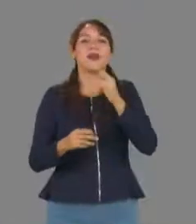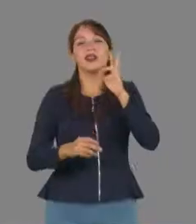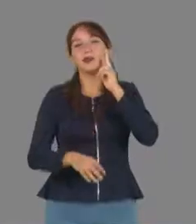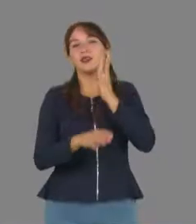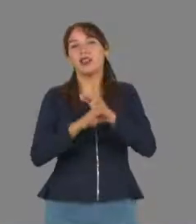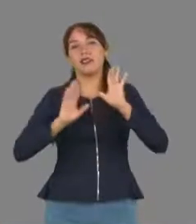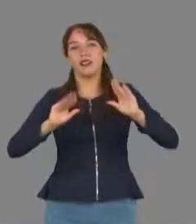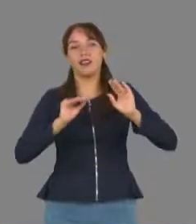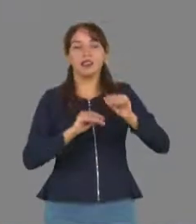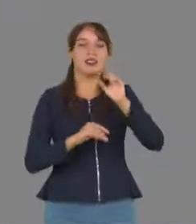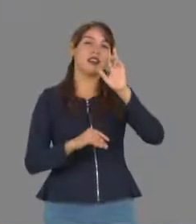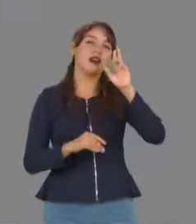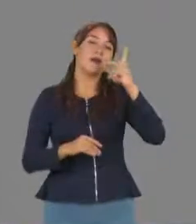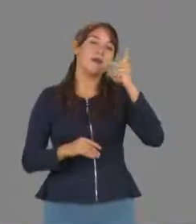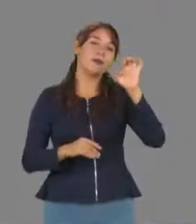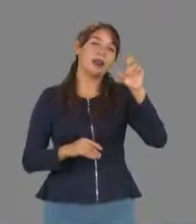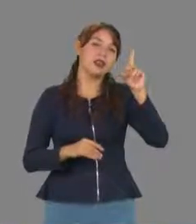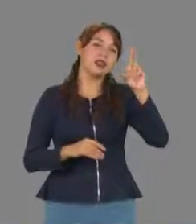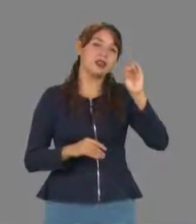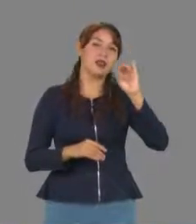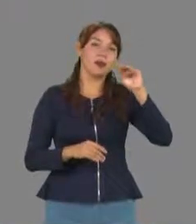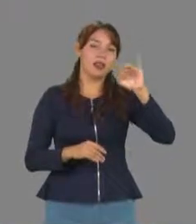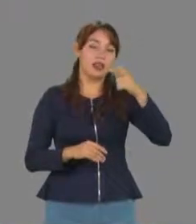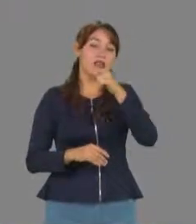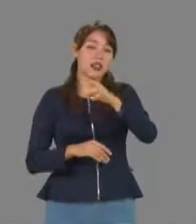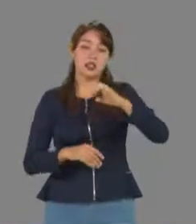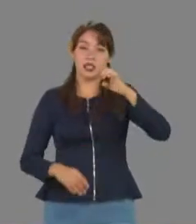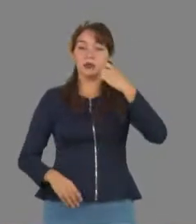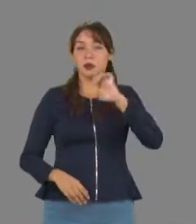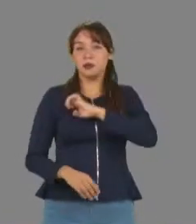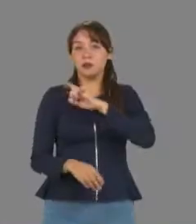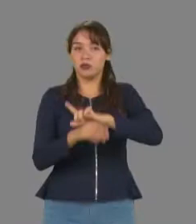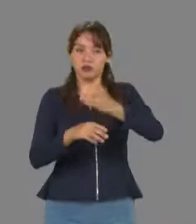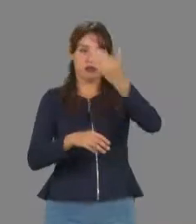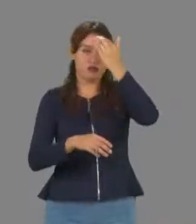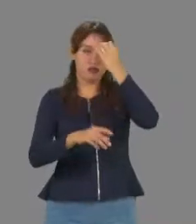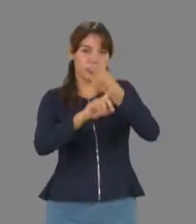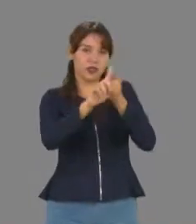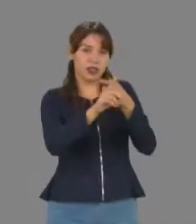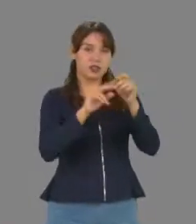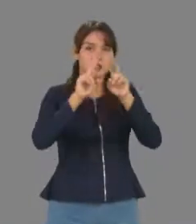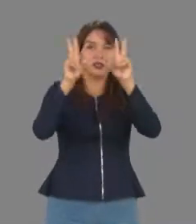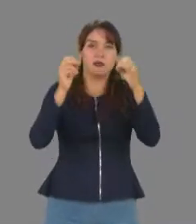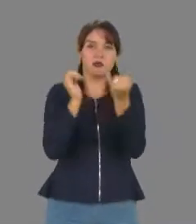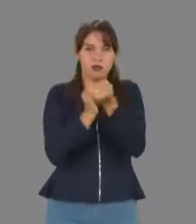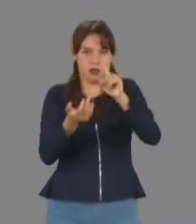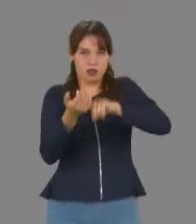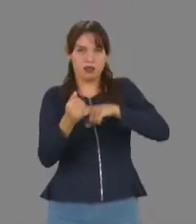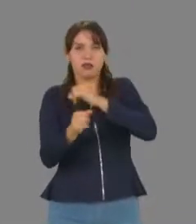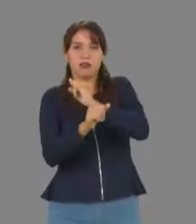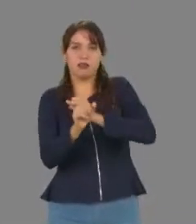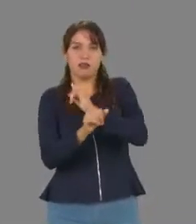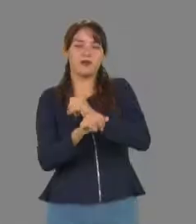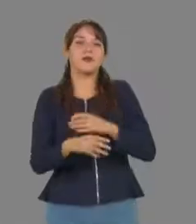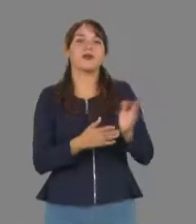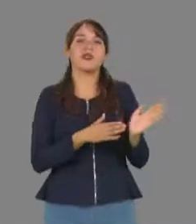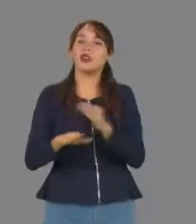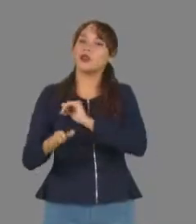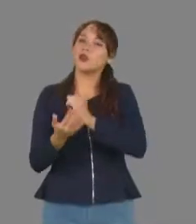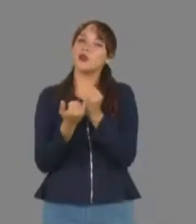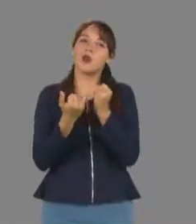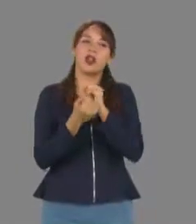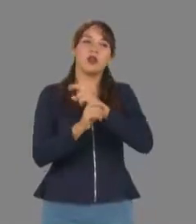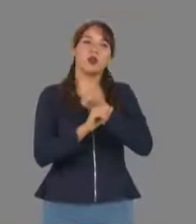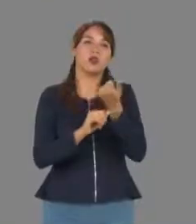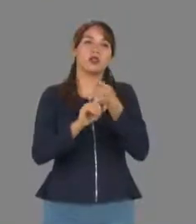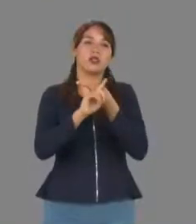Roldán Molina, quien es especialista en diversos temas, además de ser investigador. Además, se realizaron talleres